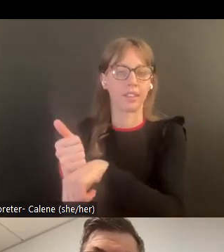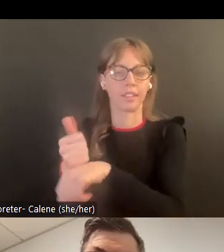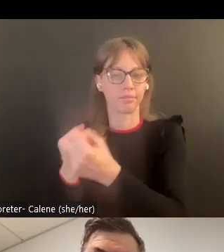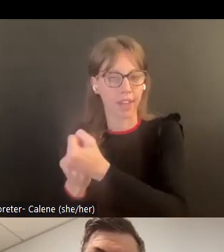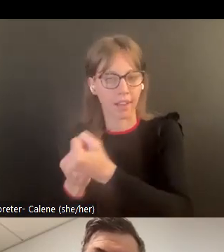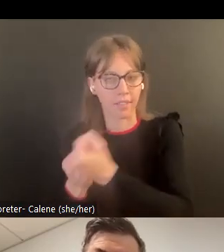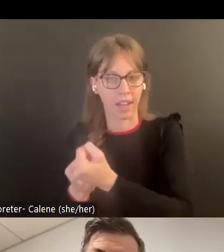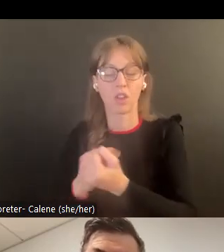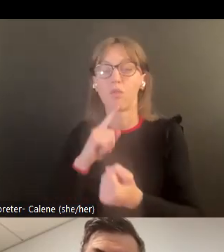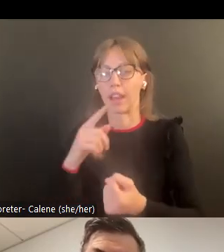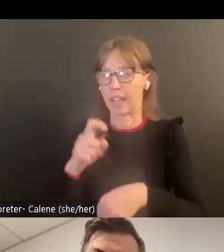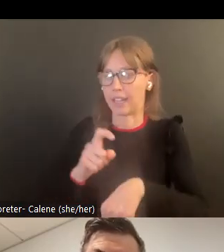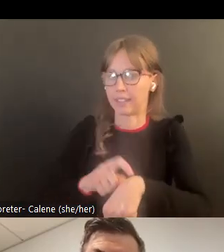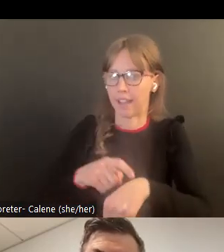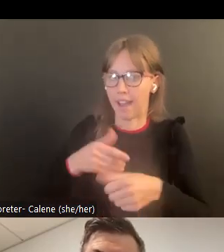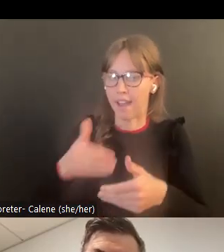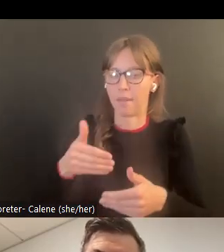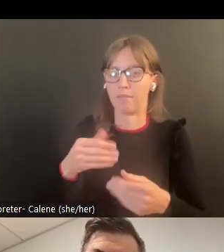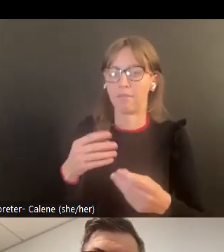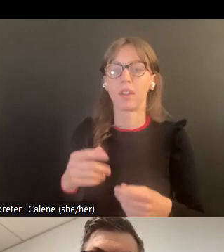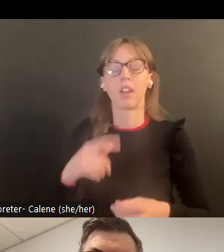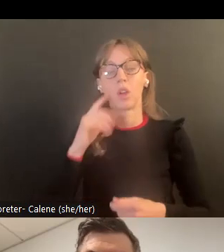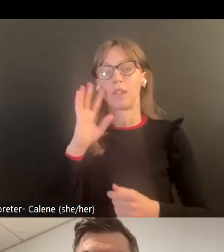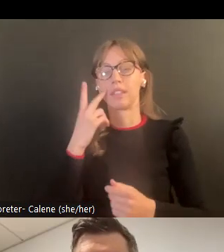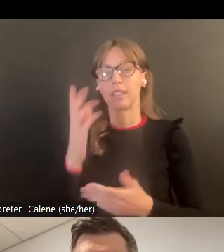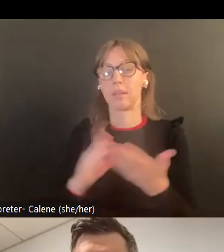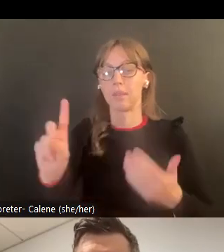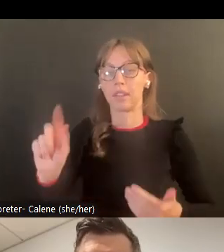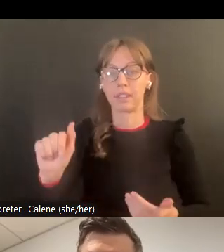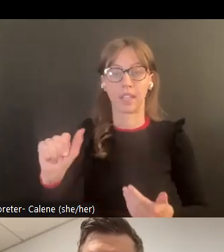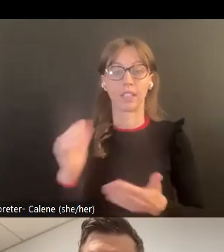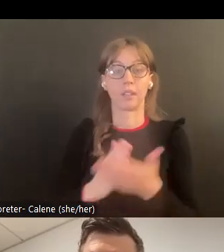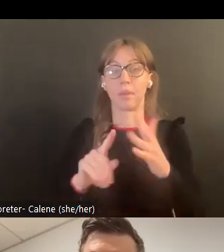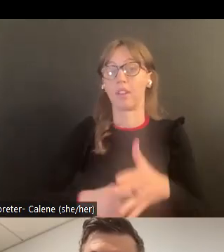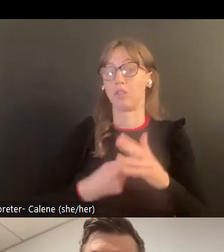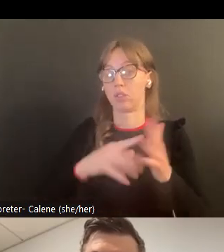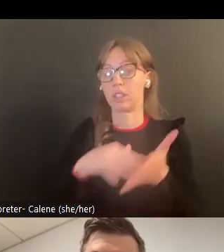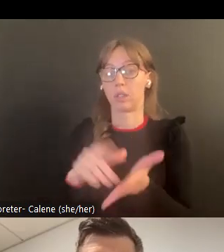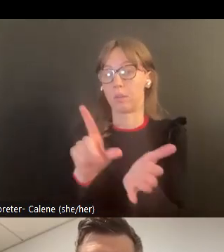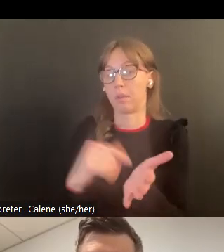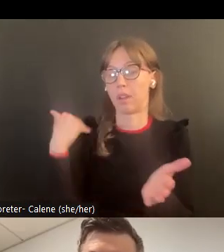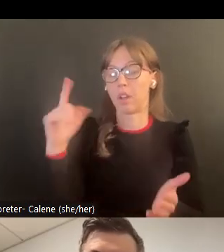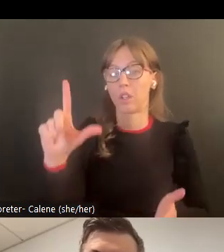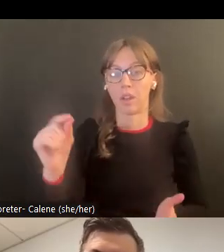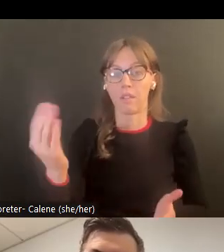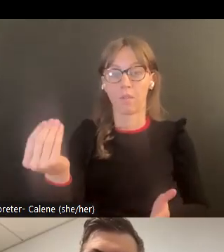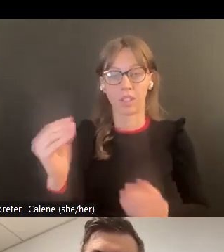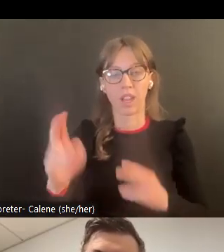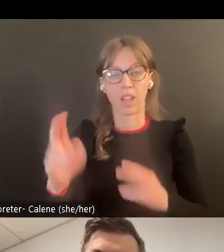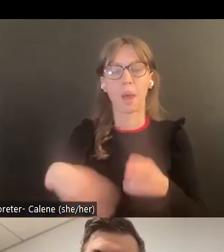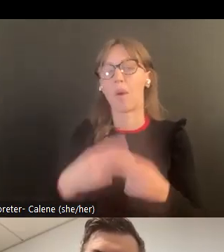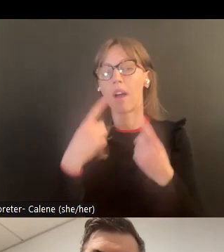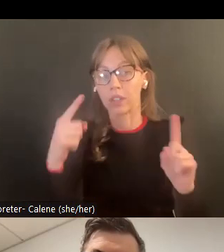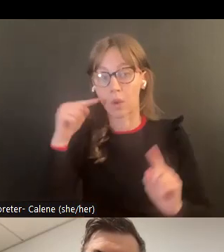lo que serían estos factores de una manera más rápido